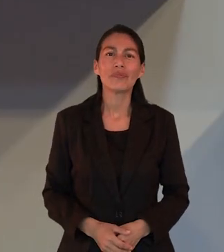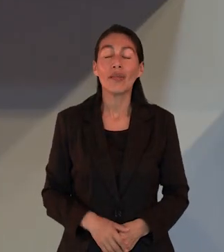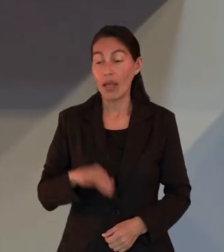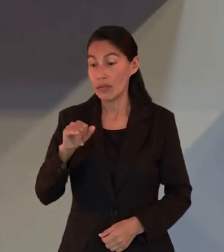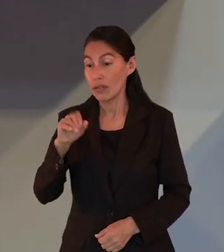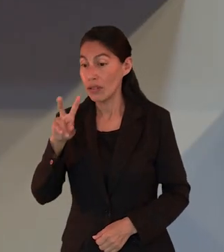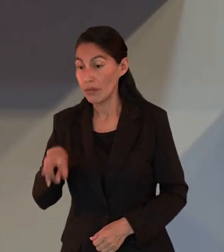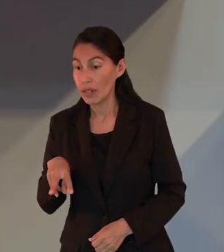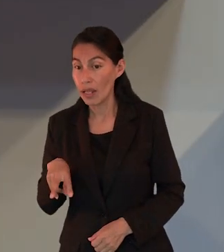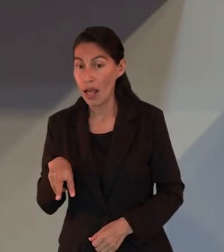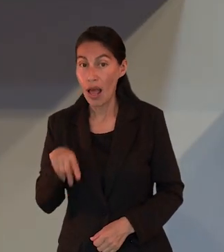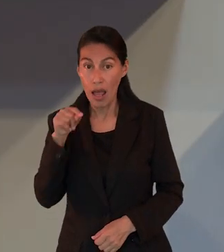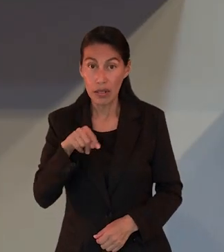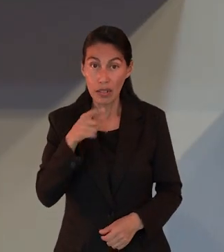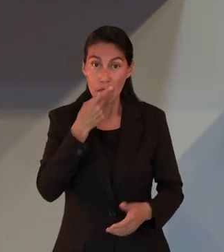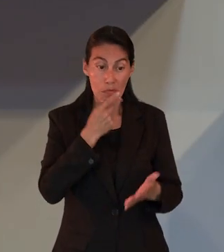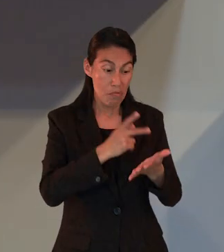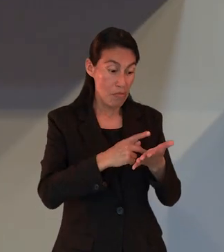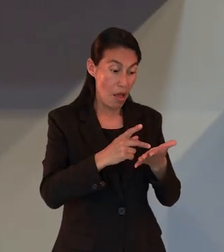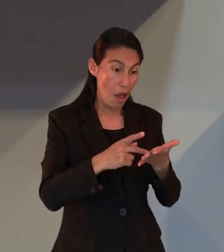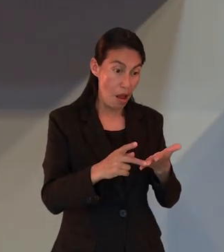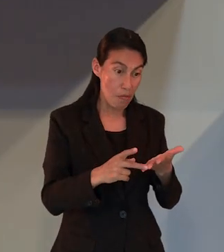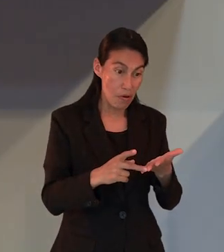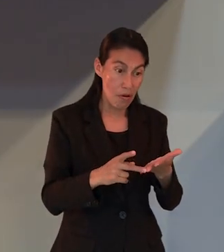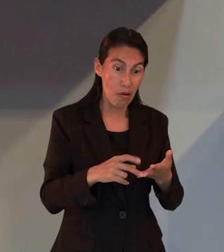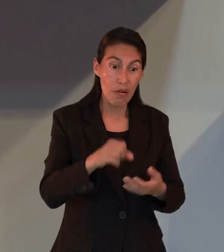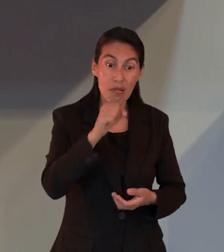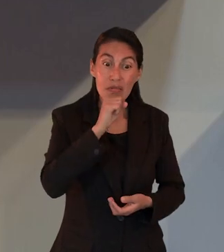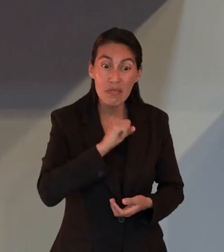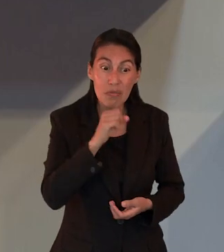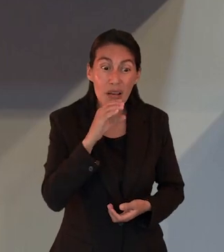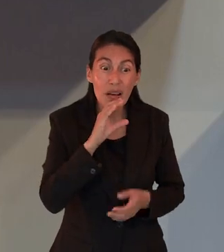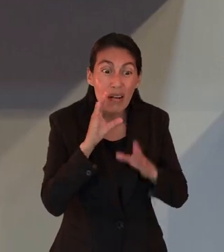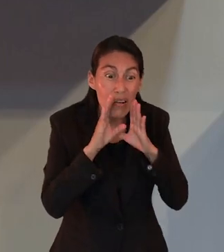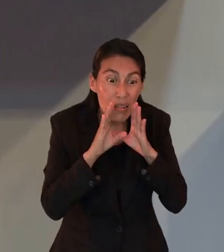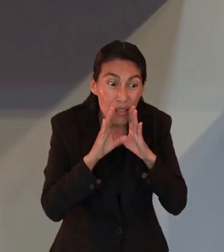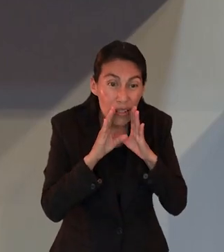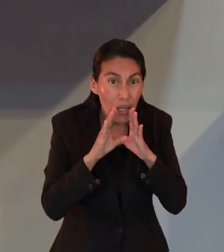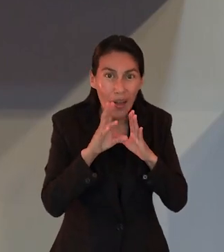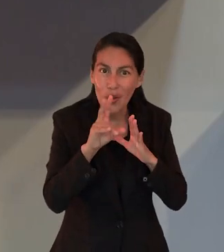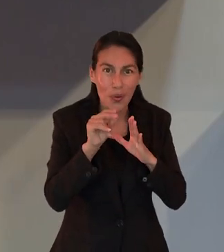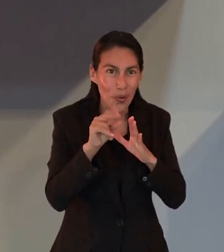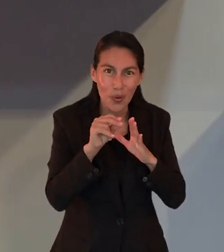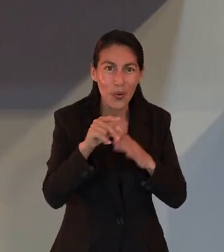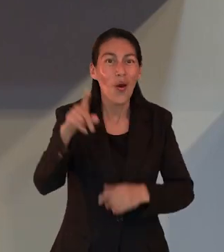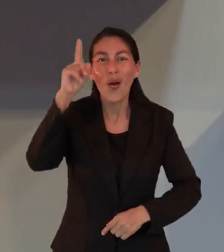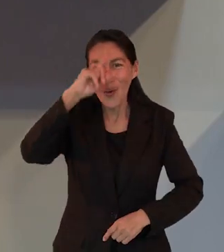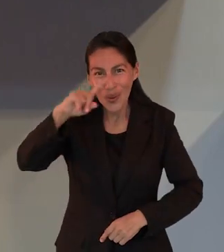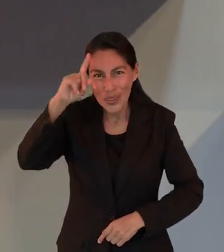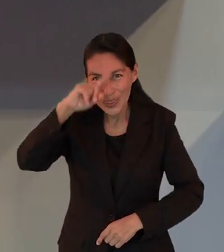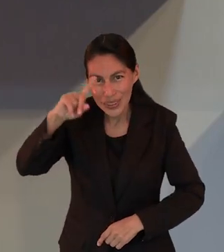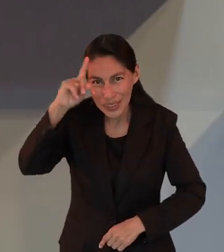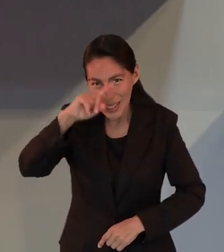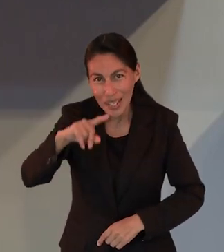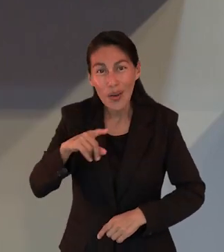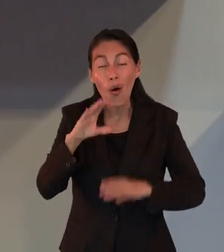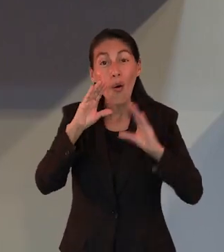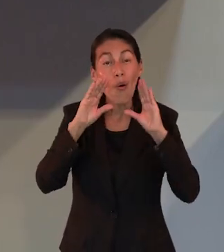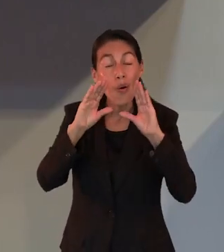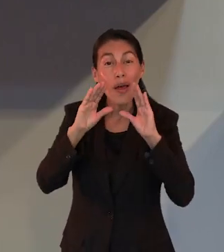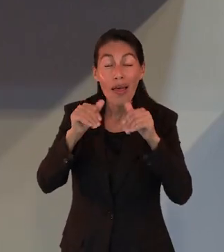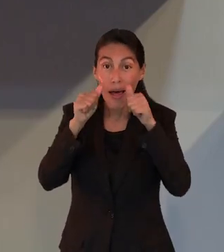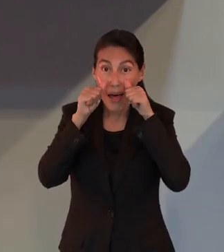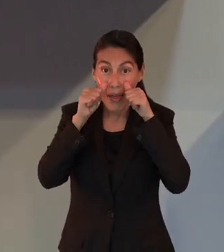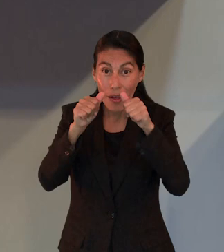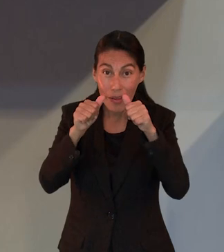aquí Pablo no está criticando a su audiencia, sino más bien está advirtiendo, como que está